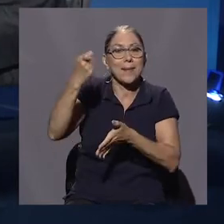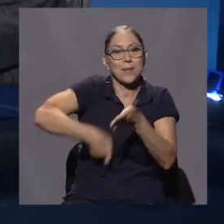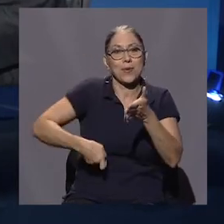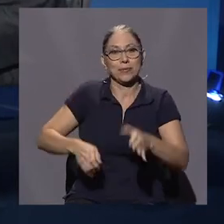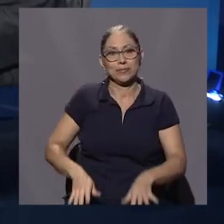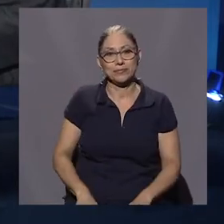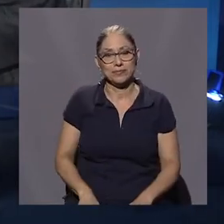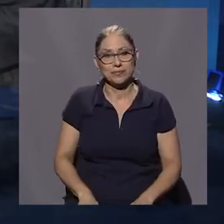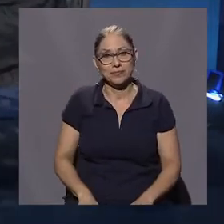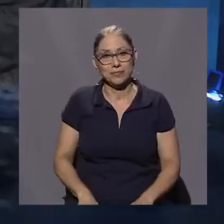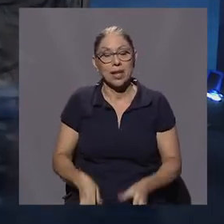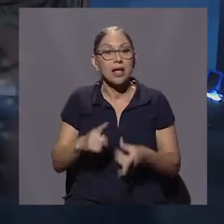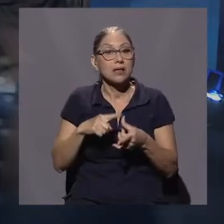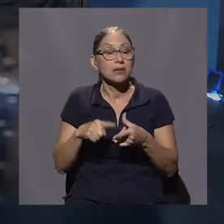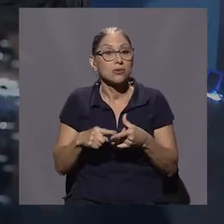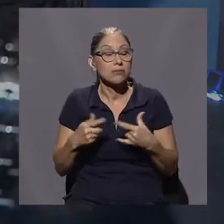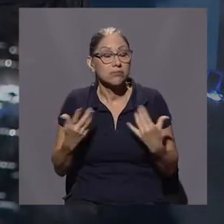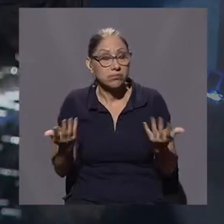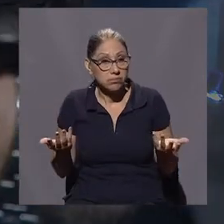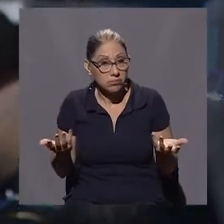están...